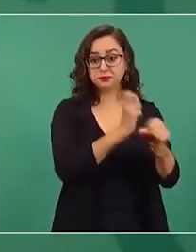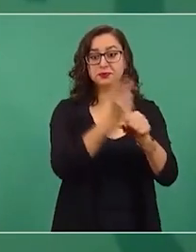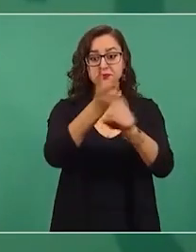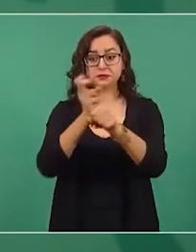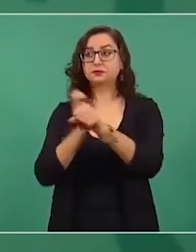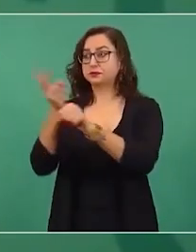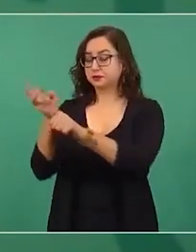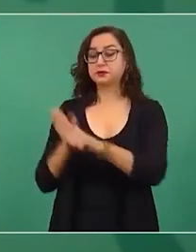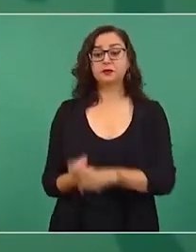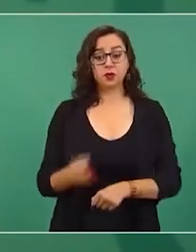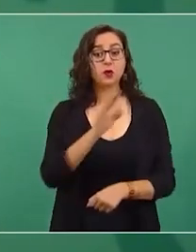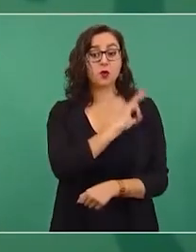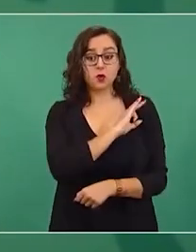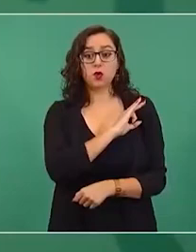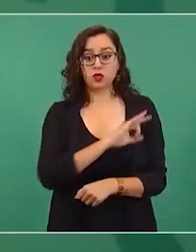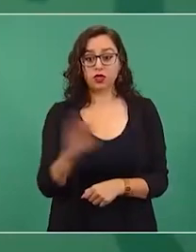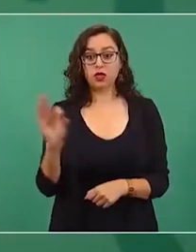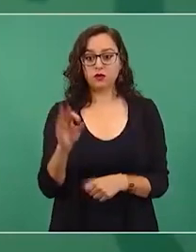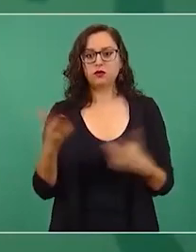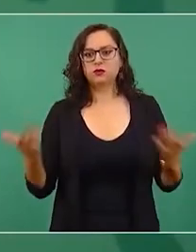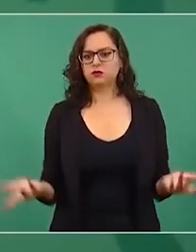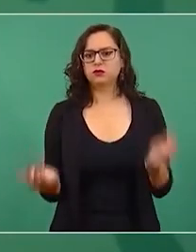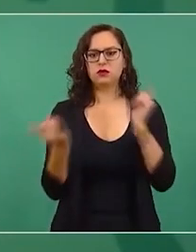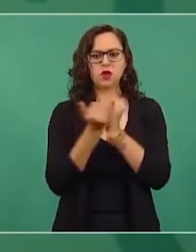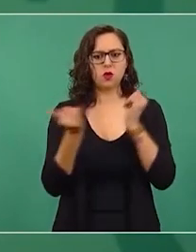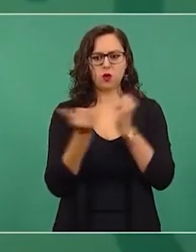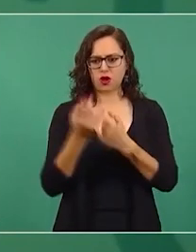a ir a otros países.